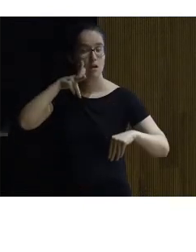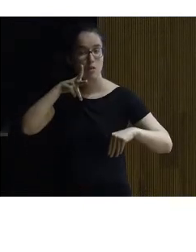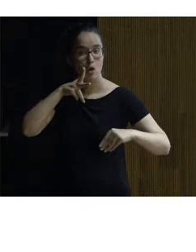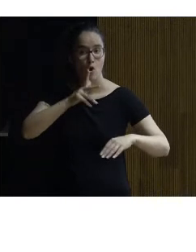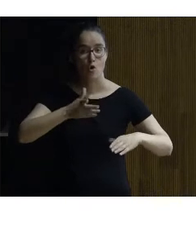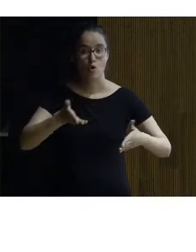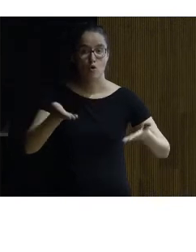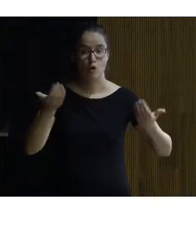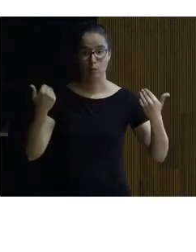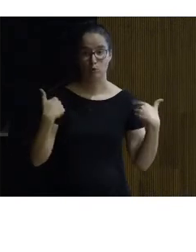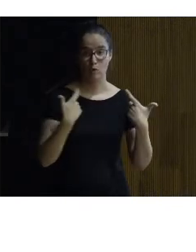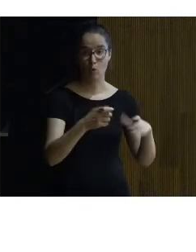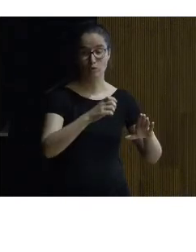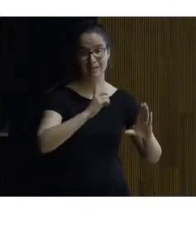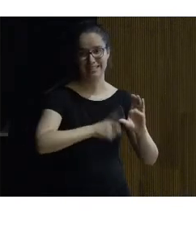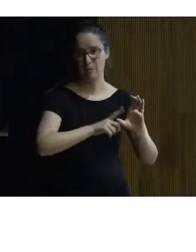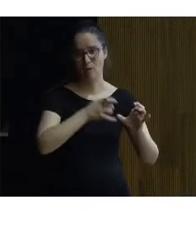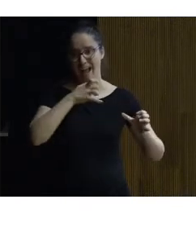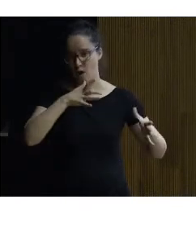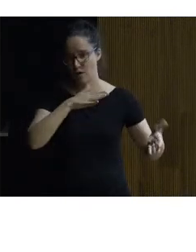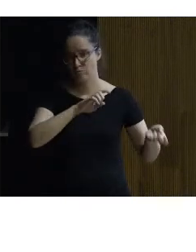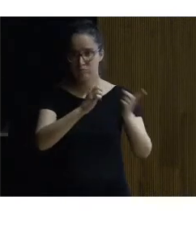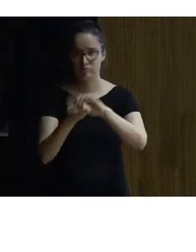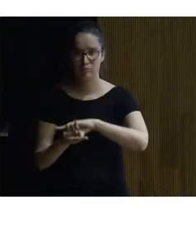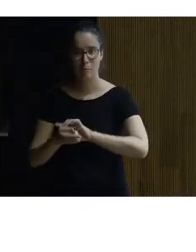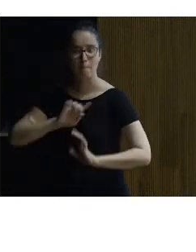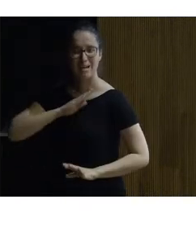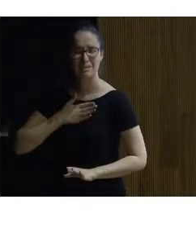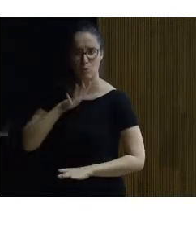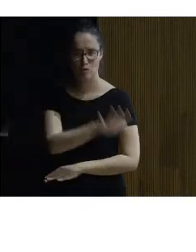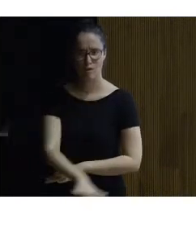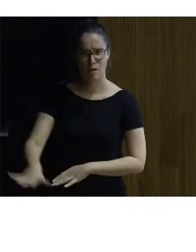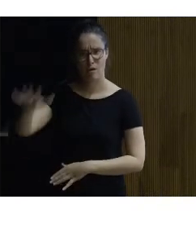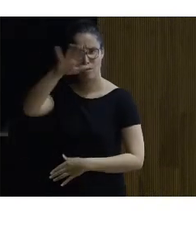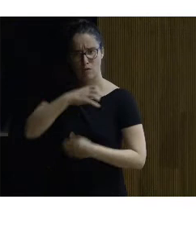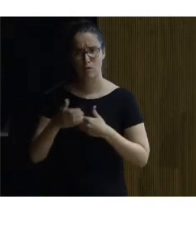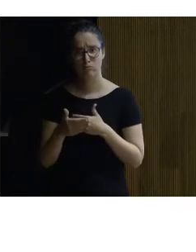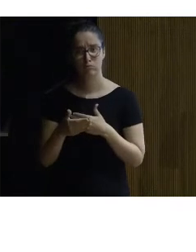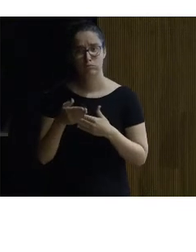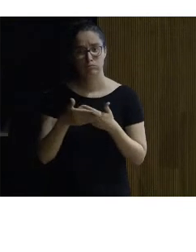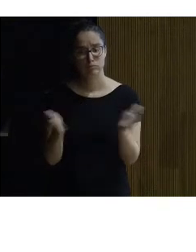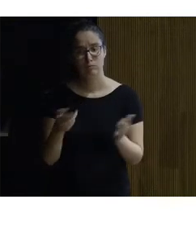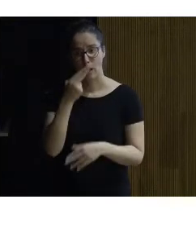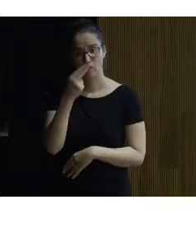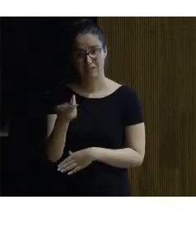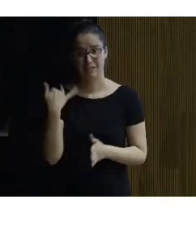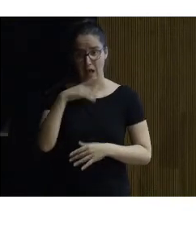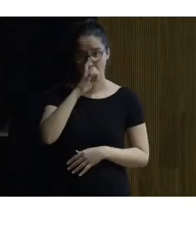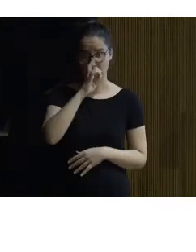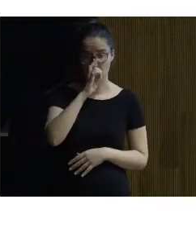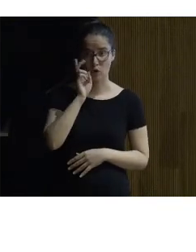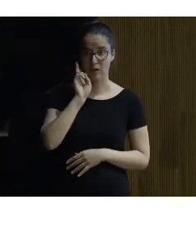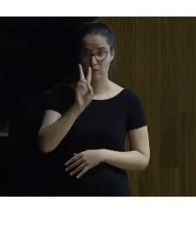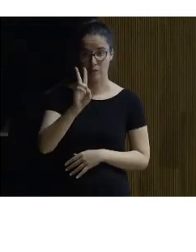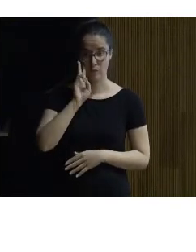Extremadura a patrimonio nacional y patrimonio nacional abrió no solo la visita de lo que se veía antes porque yo